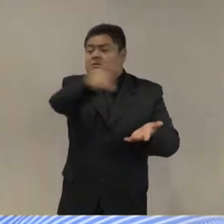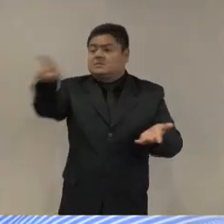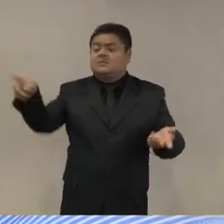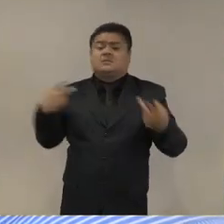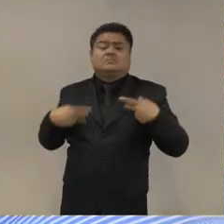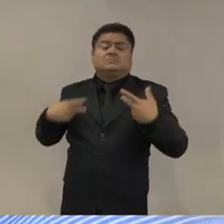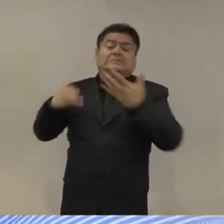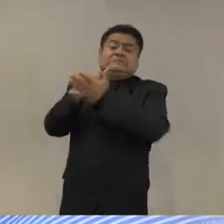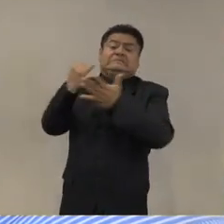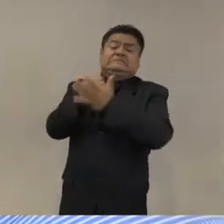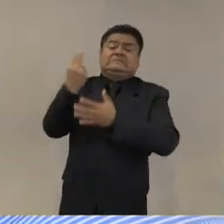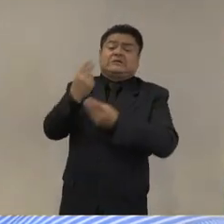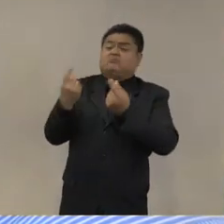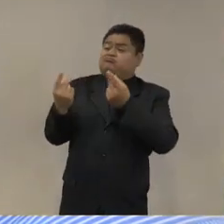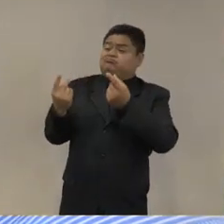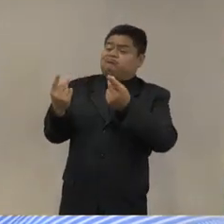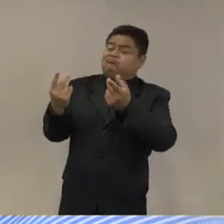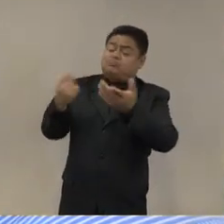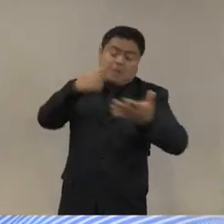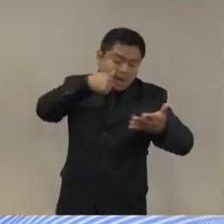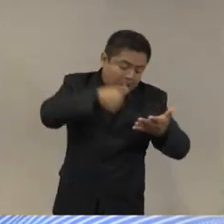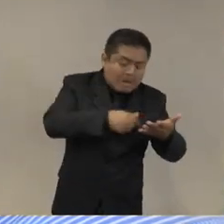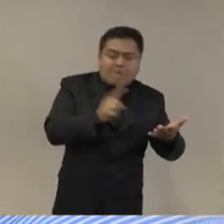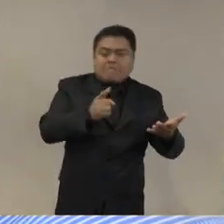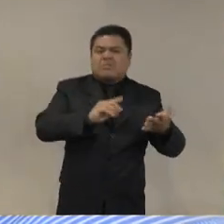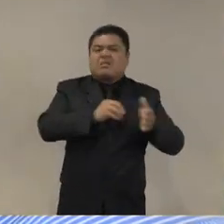en la toma de decisiones voy primero contigo